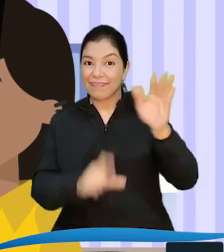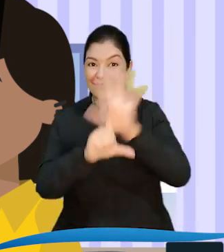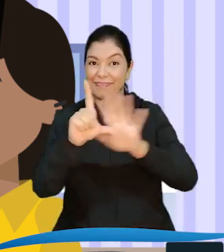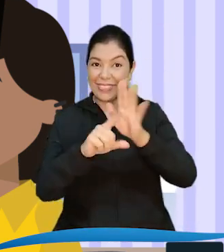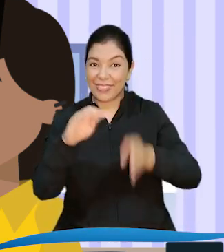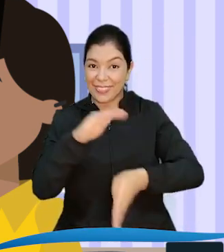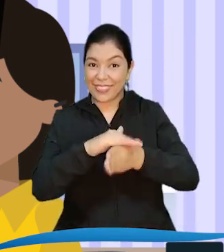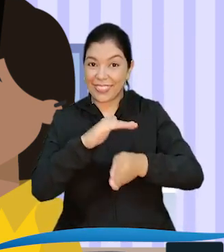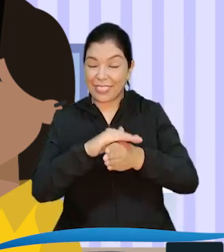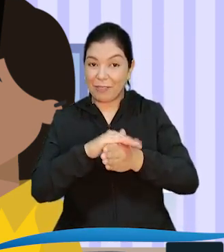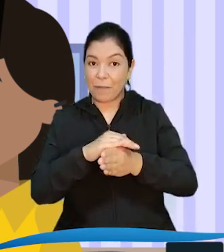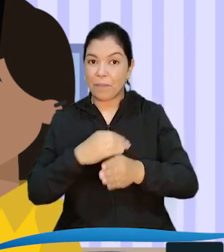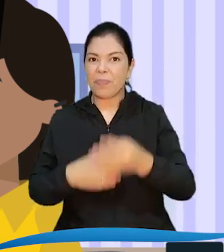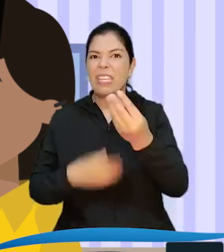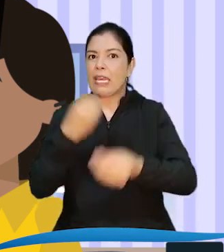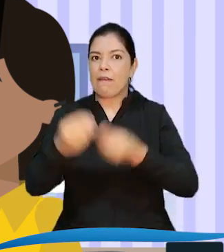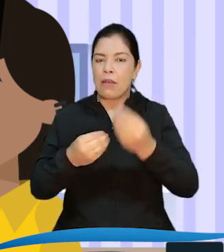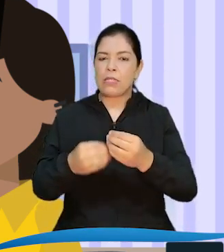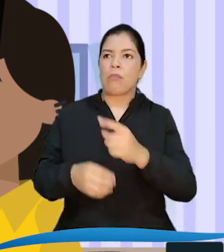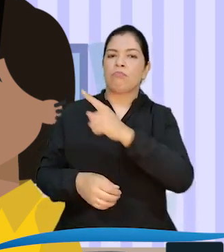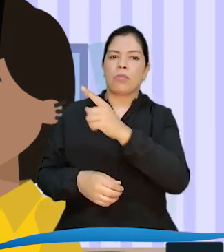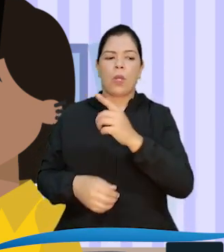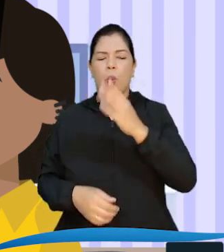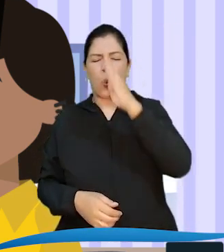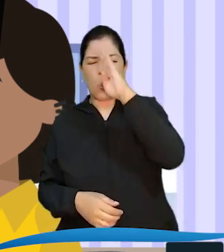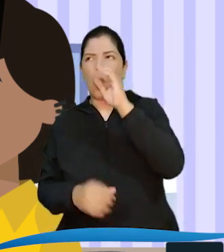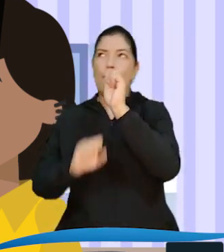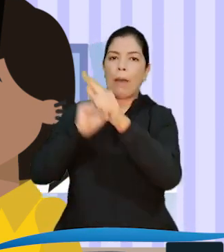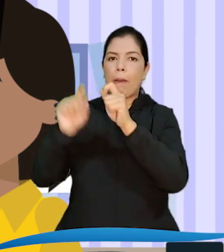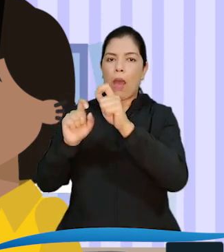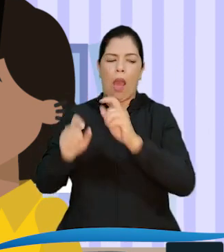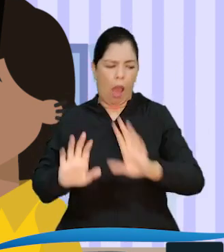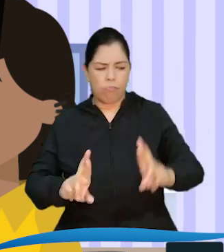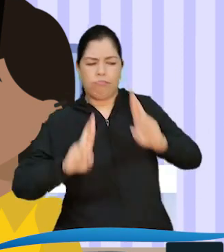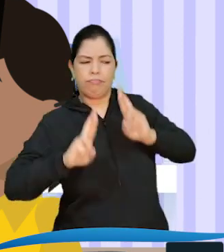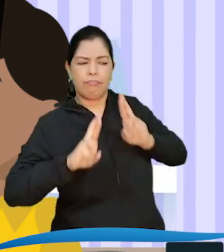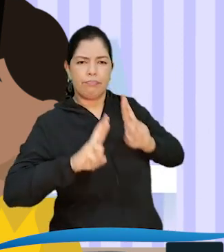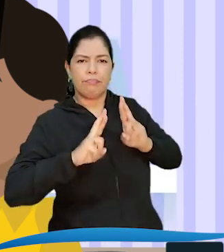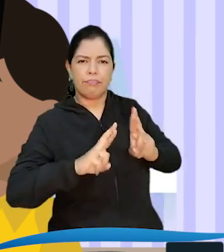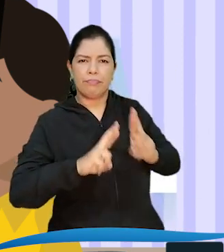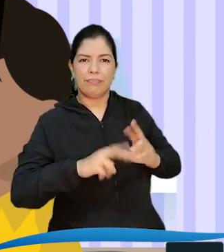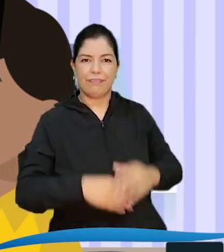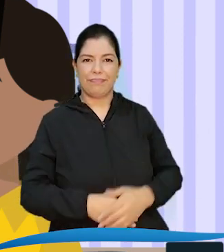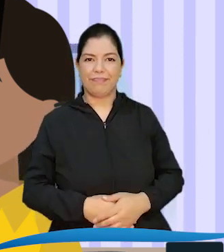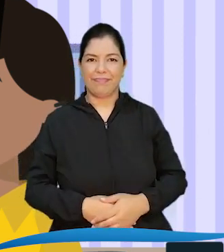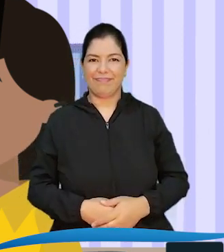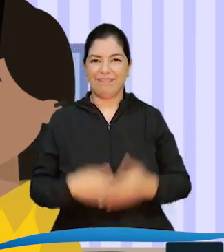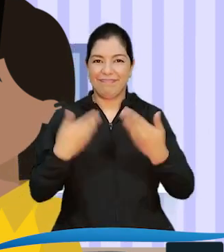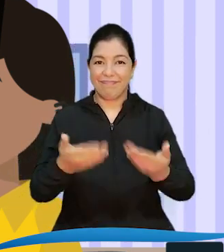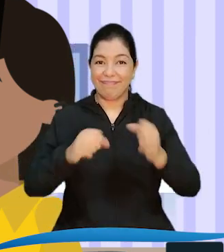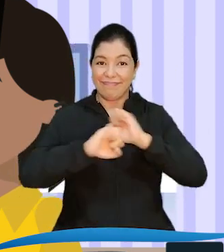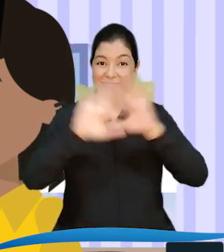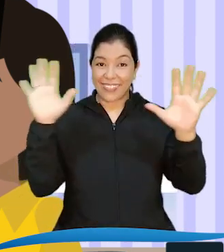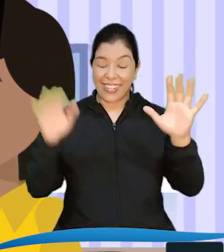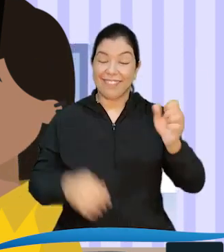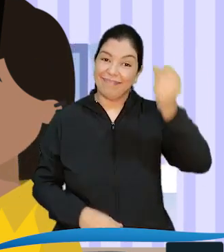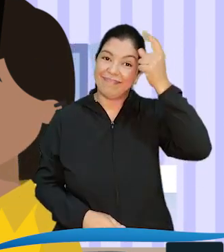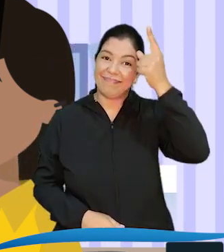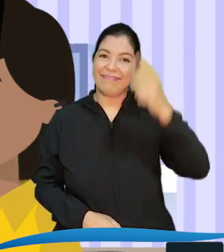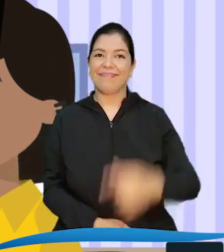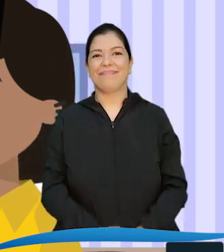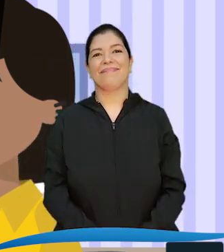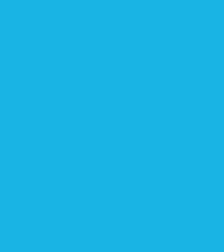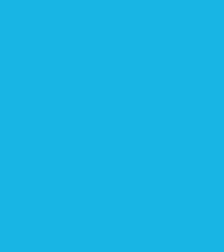Aventura En donde nuestros amigos finalizarán de responder Dudas sobre la elección de los representantes Porque así clarito, sí nos